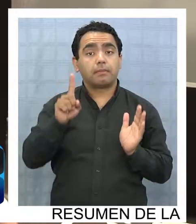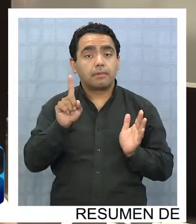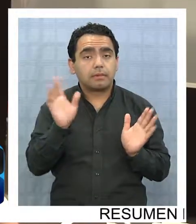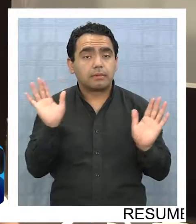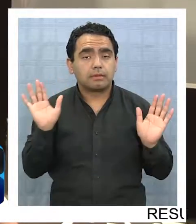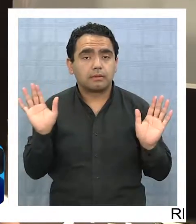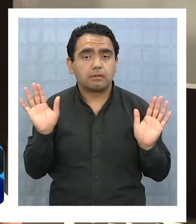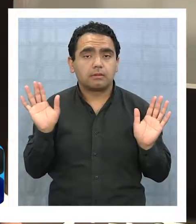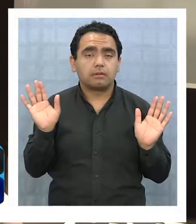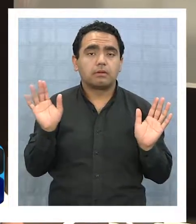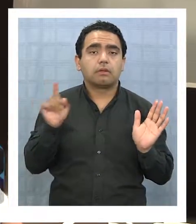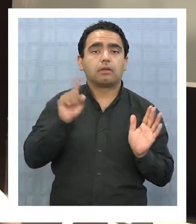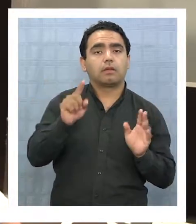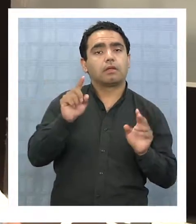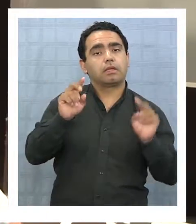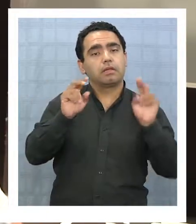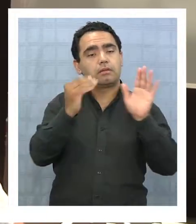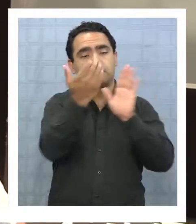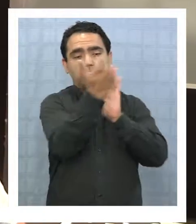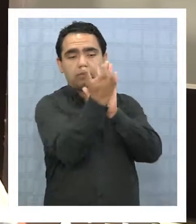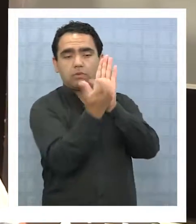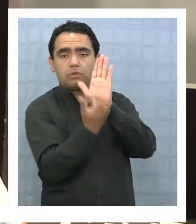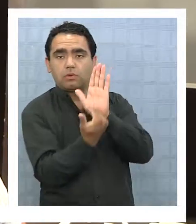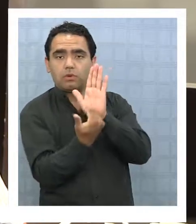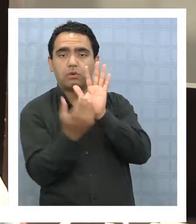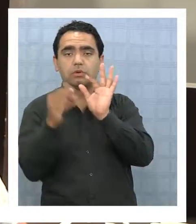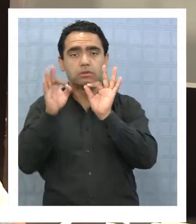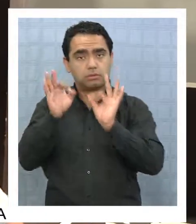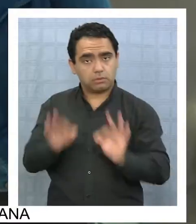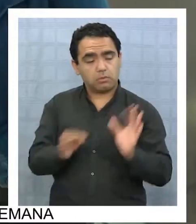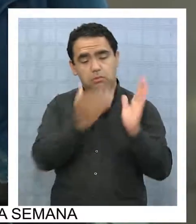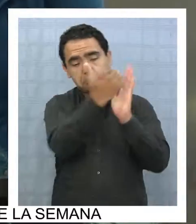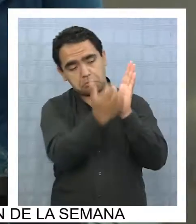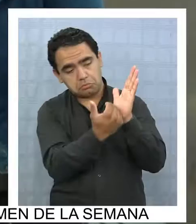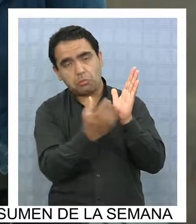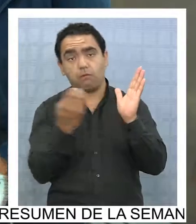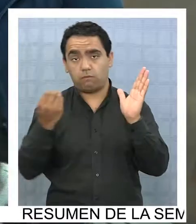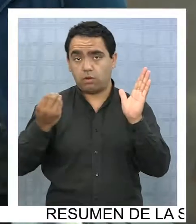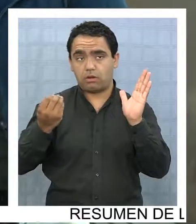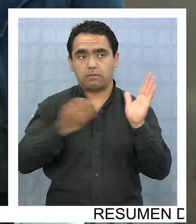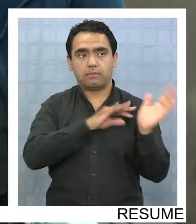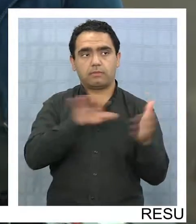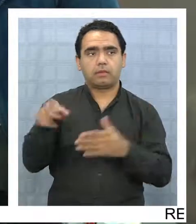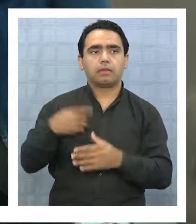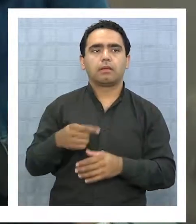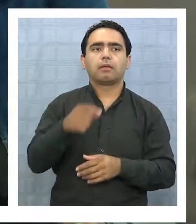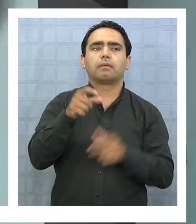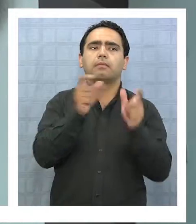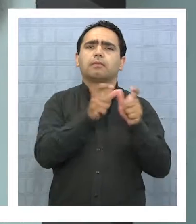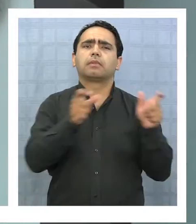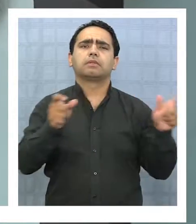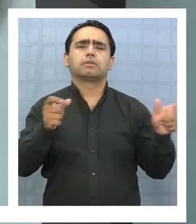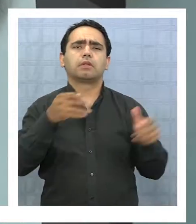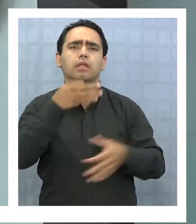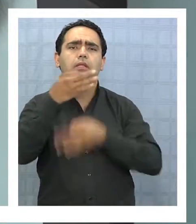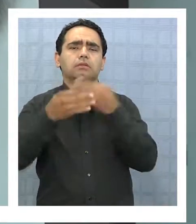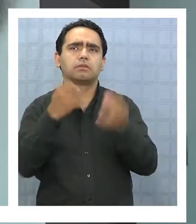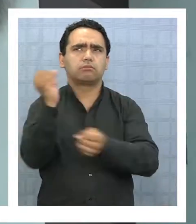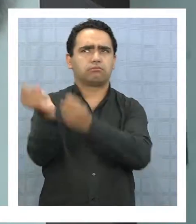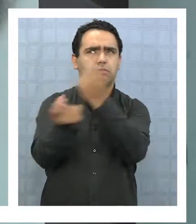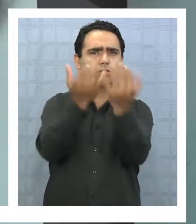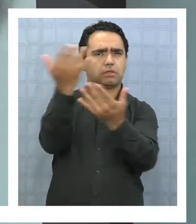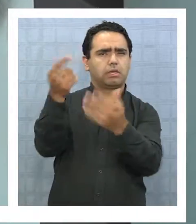menos el protocolo de seguridad del edificio es demasiado bueno Para algunos vecinos que los incendios se hayan producido estando el